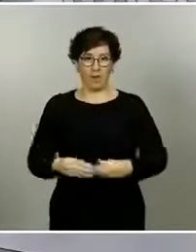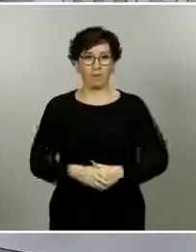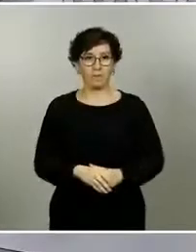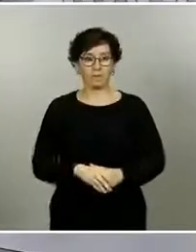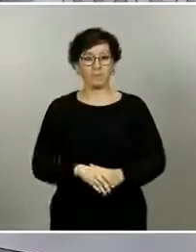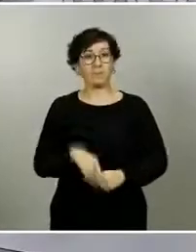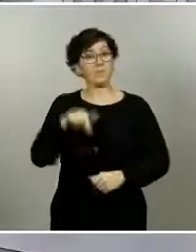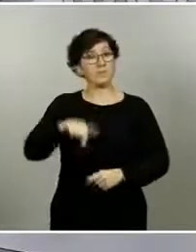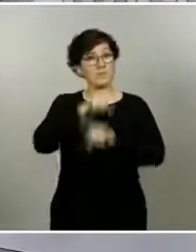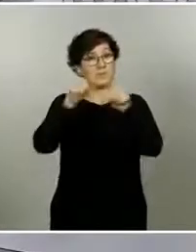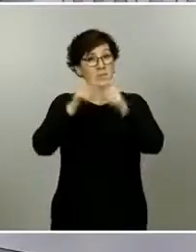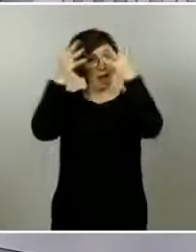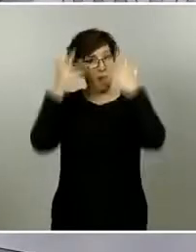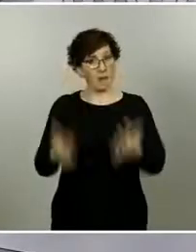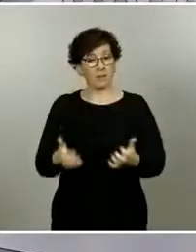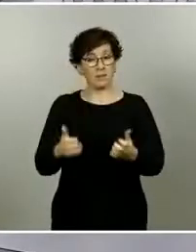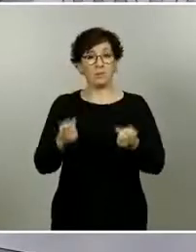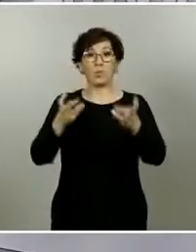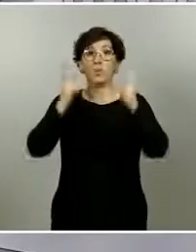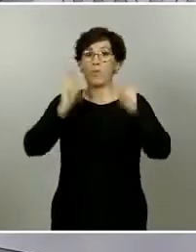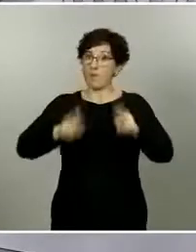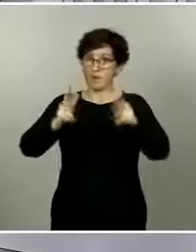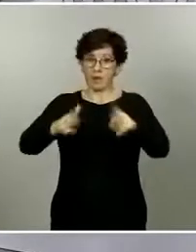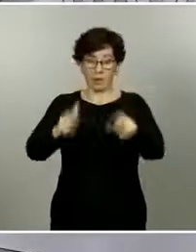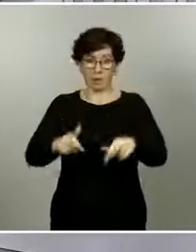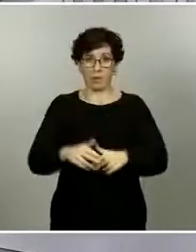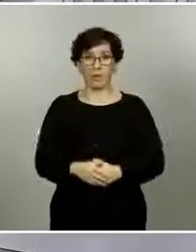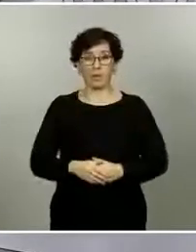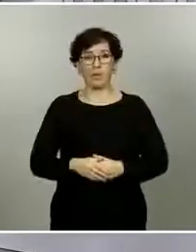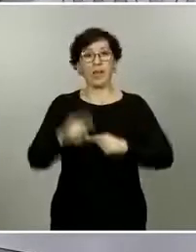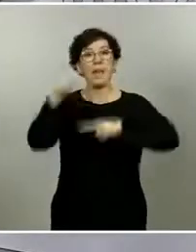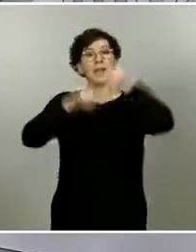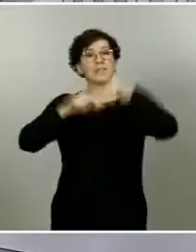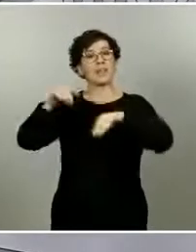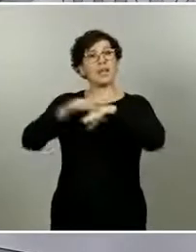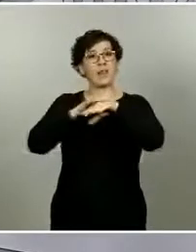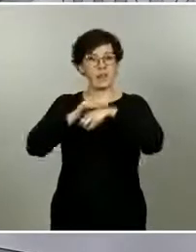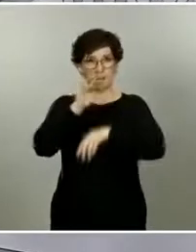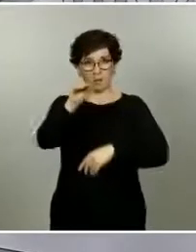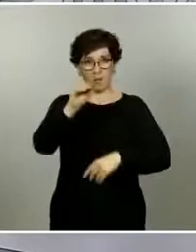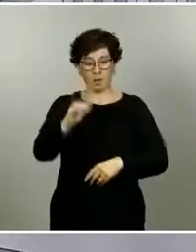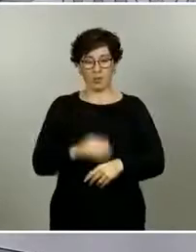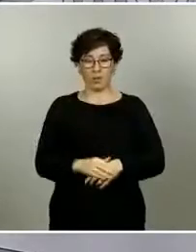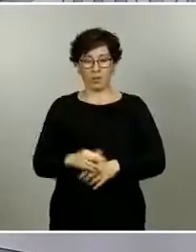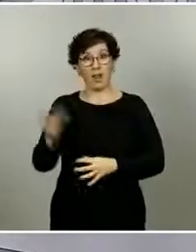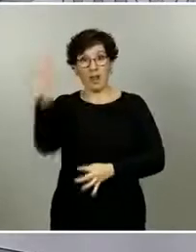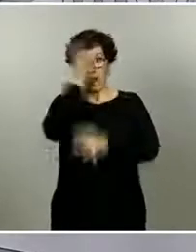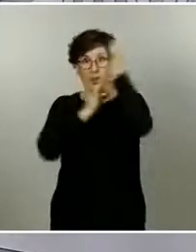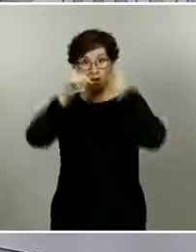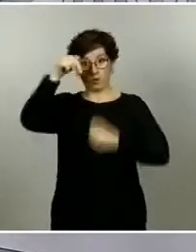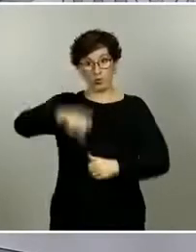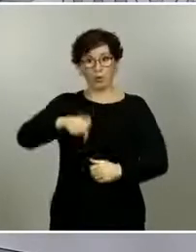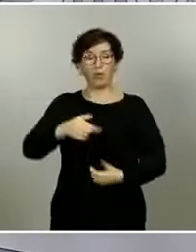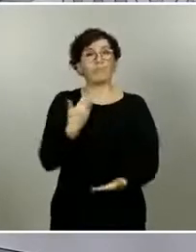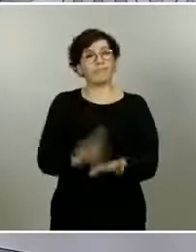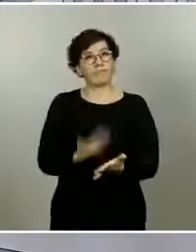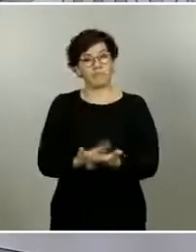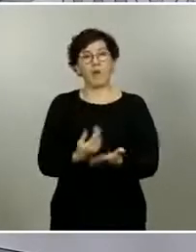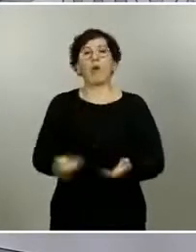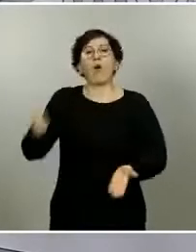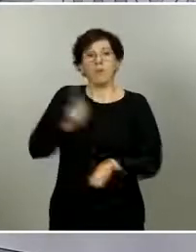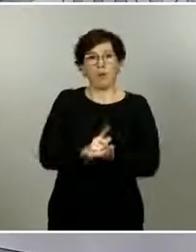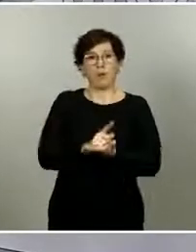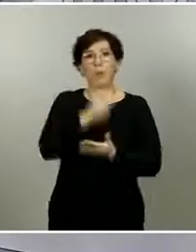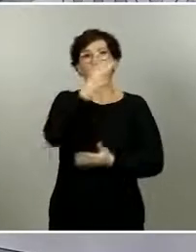Hay muchas preguntas hoy relacionadas con el número de fallecimientos. Estrella Digital le pregunta, los datos de hoy reflejan que vuelven a superar